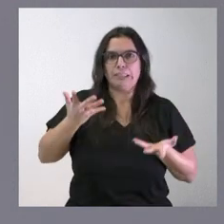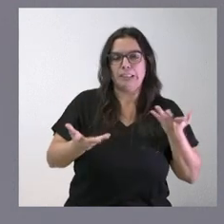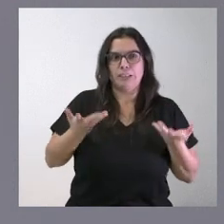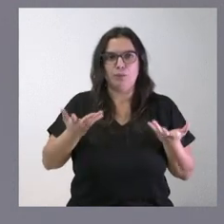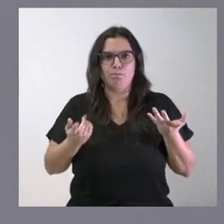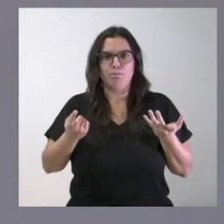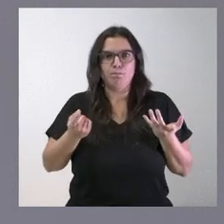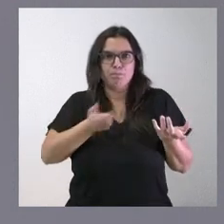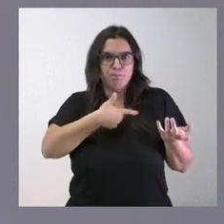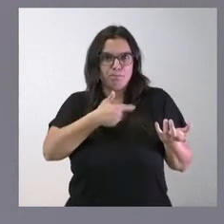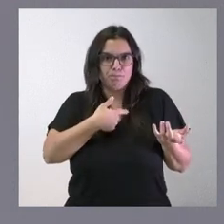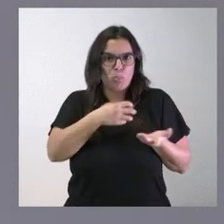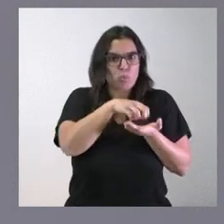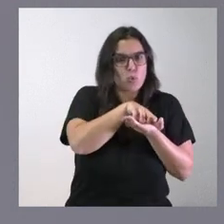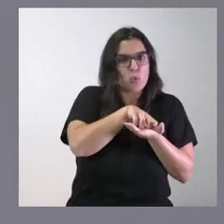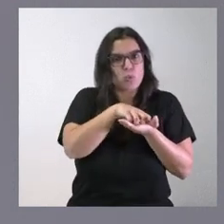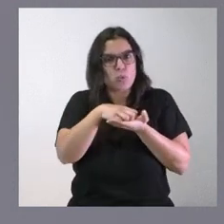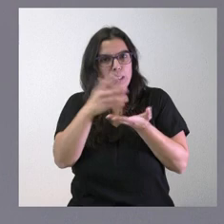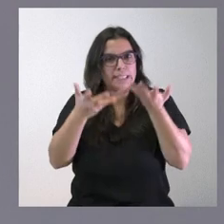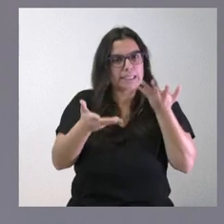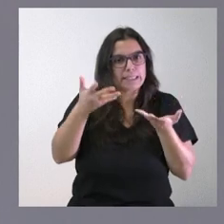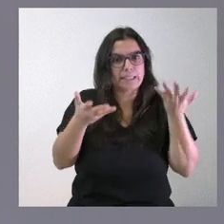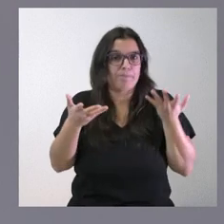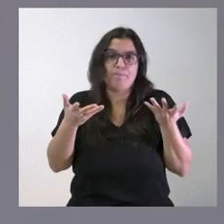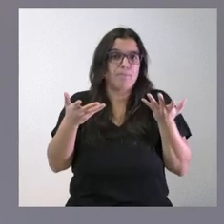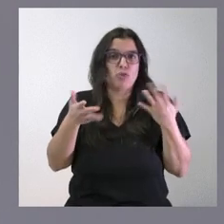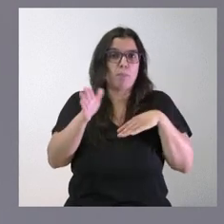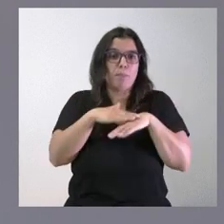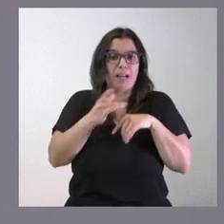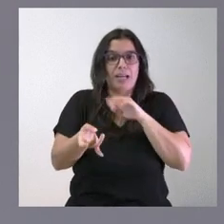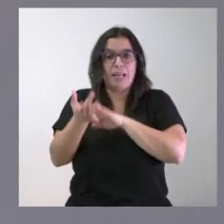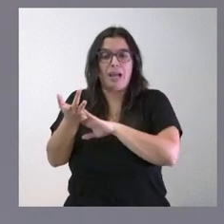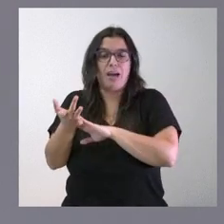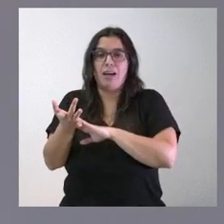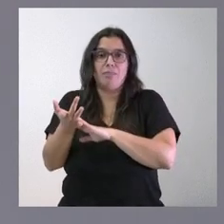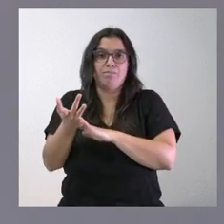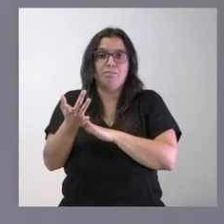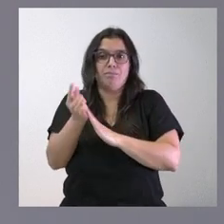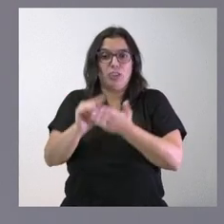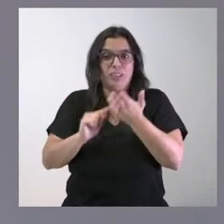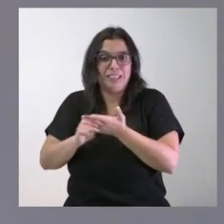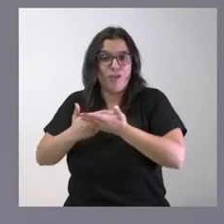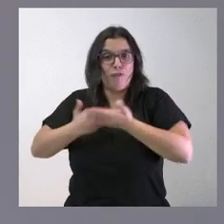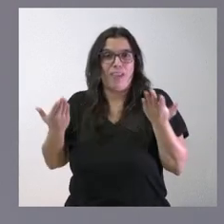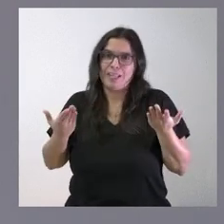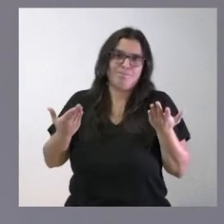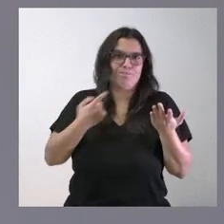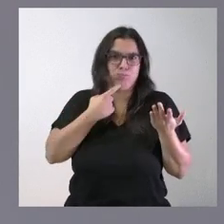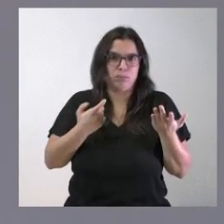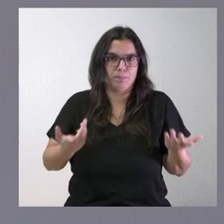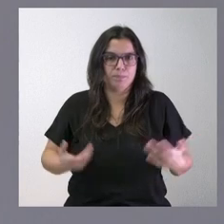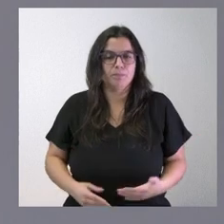inestabilidad y la incertidumbre y la inestabilidad son malas compañeras a la hora de generar confianza y de crear puestos de trabajo